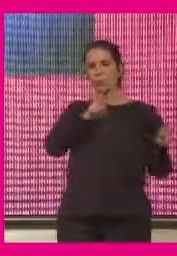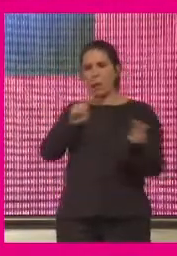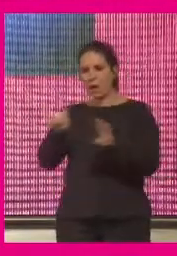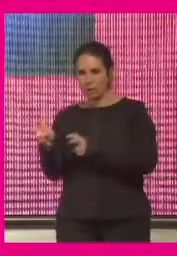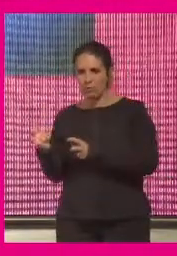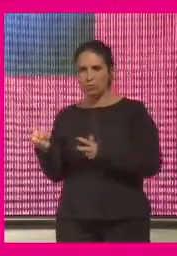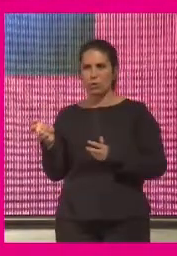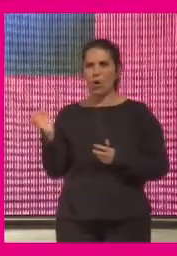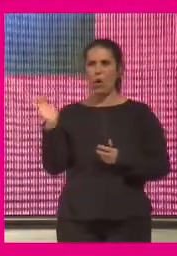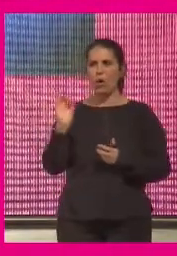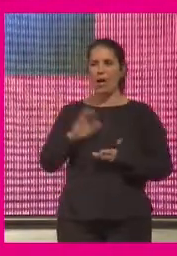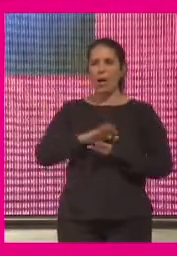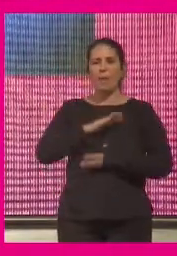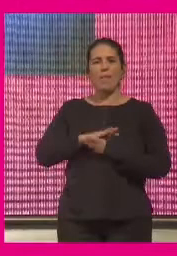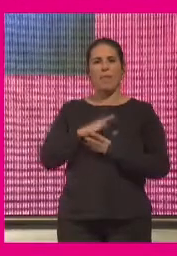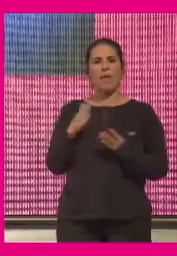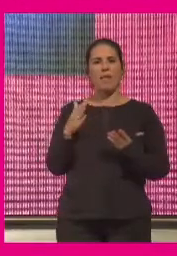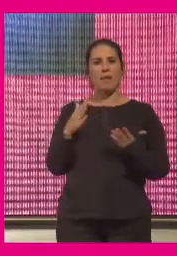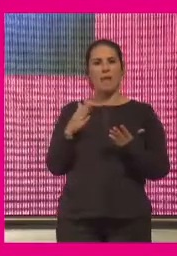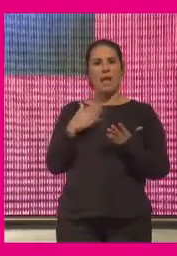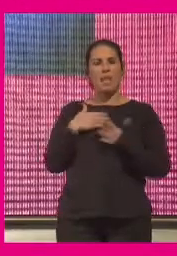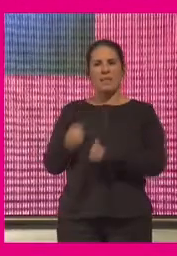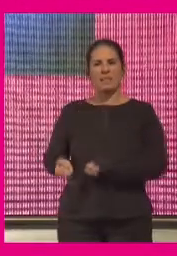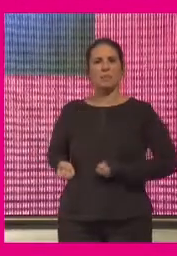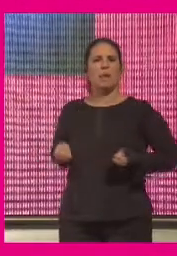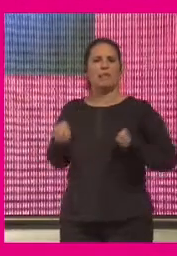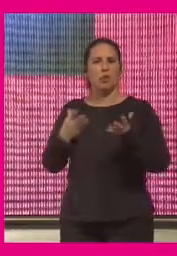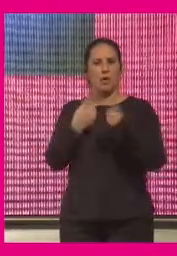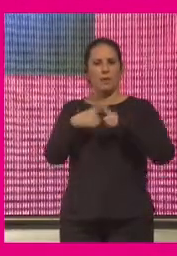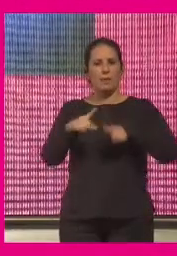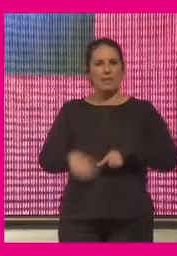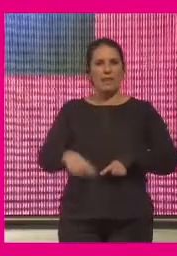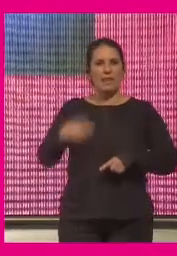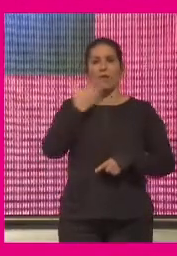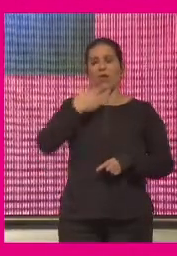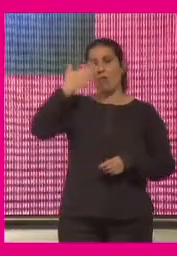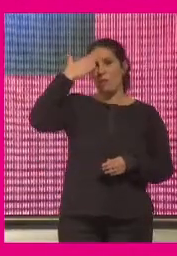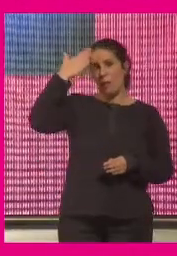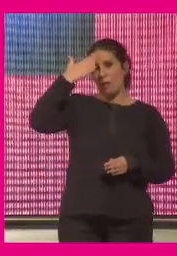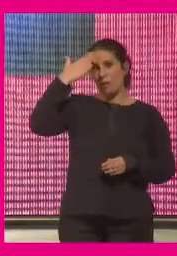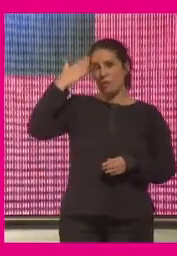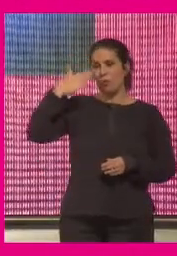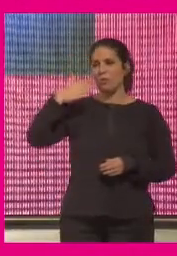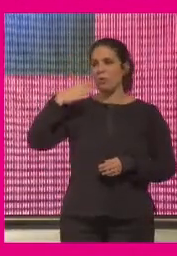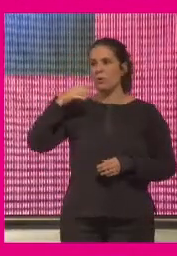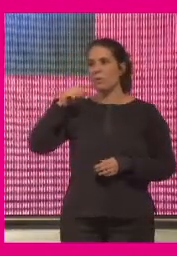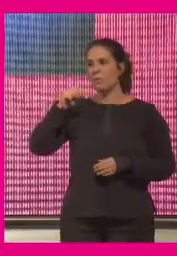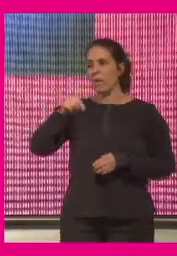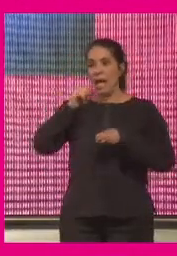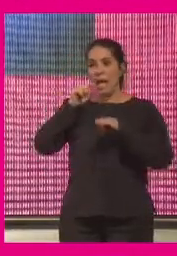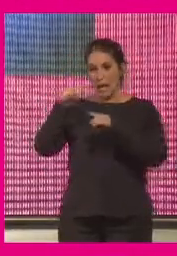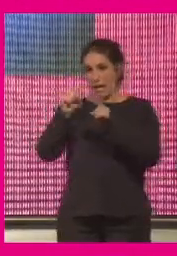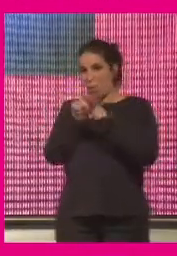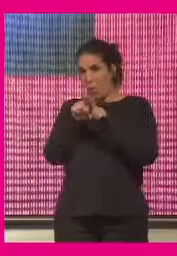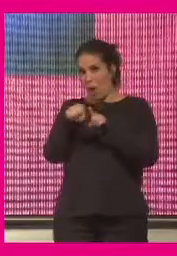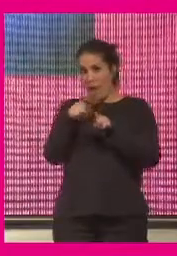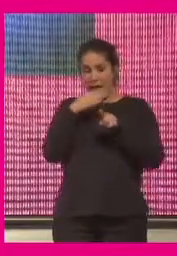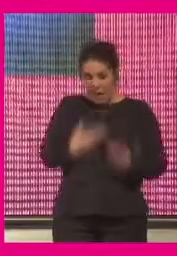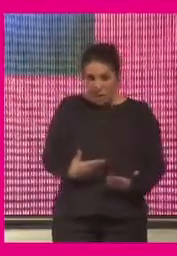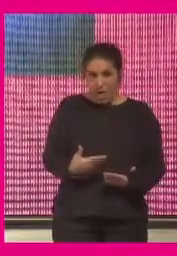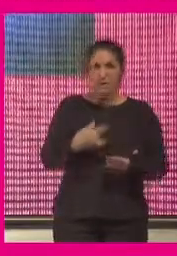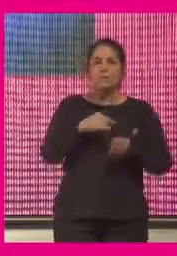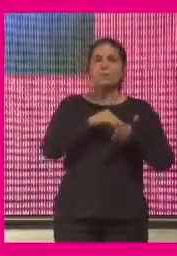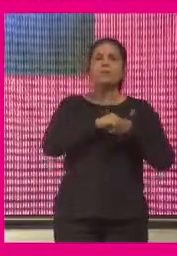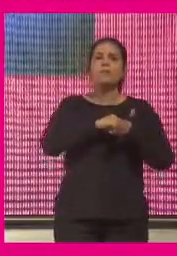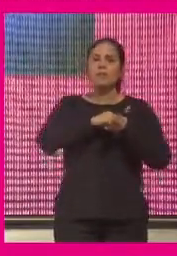generó nuevas capacidades de expresión del conocimiento también con esta obra ahora creo que la